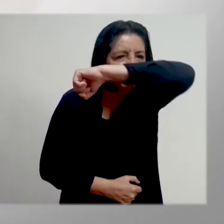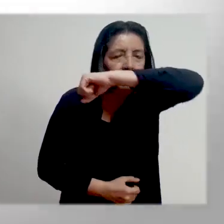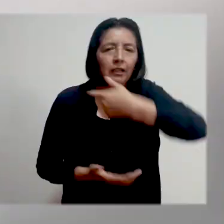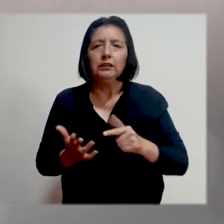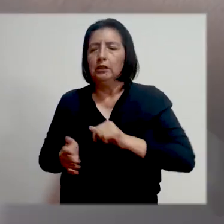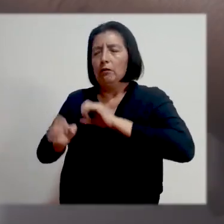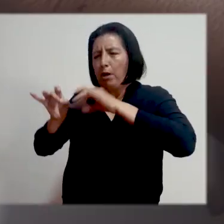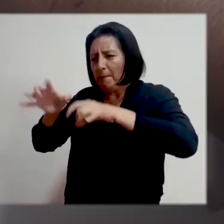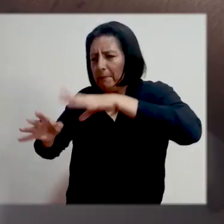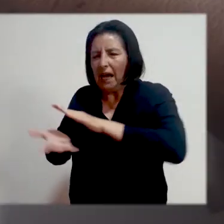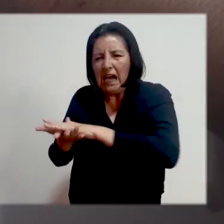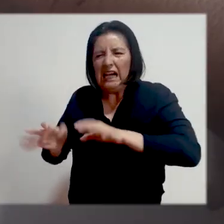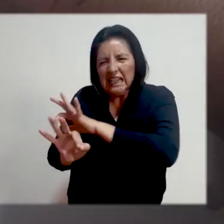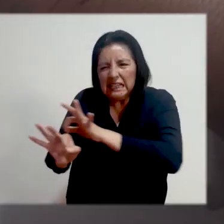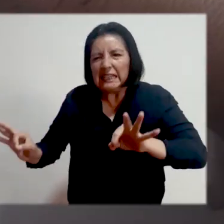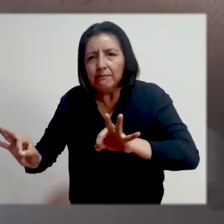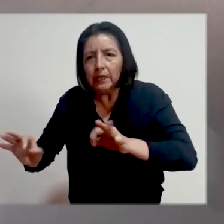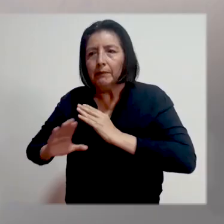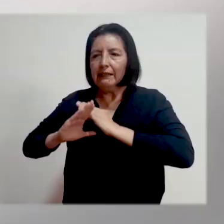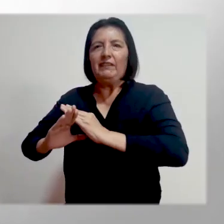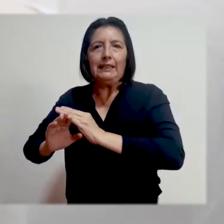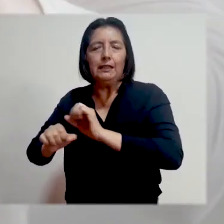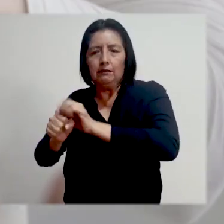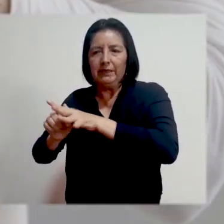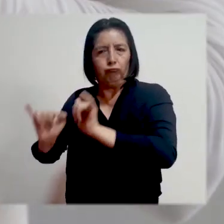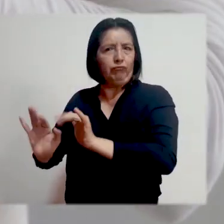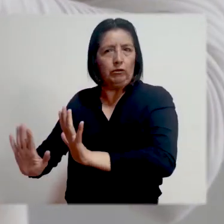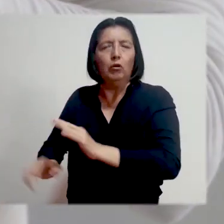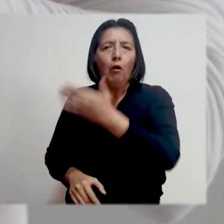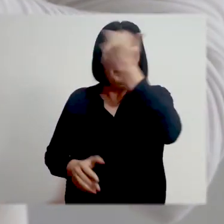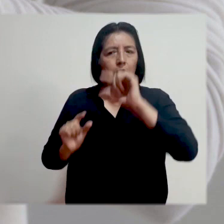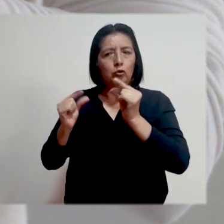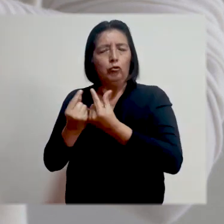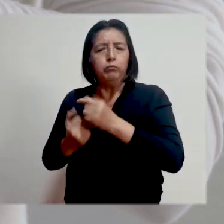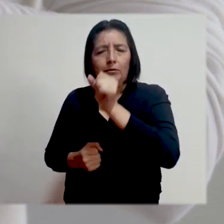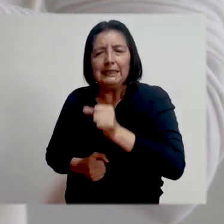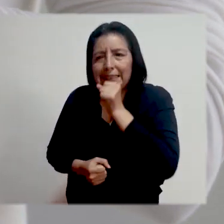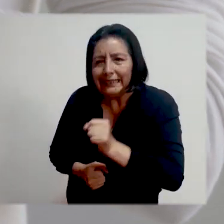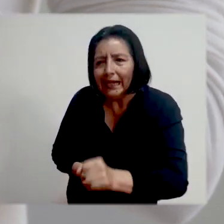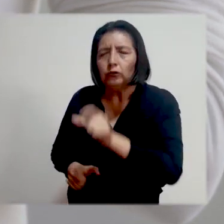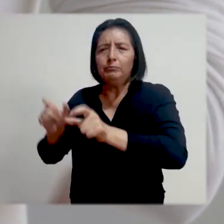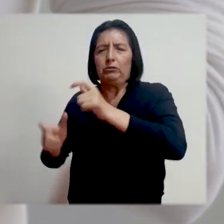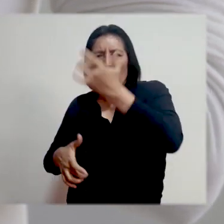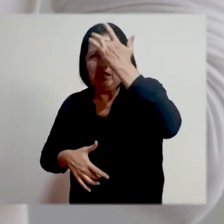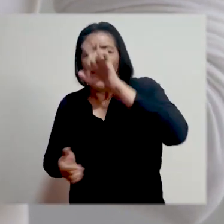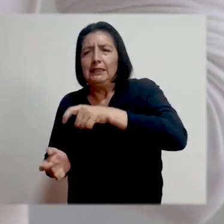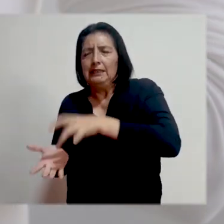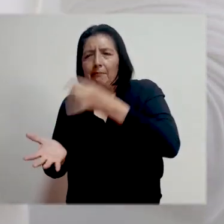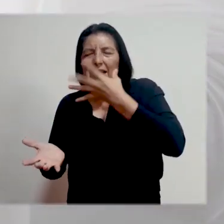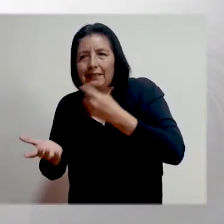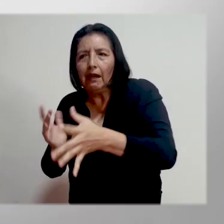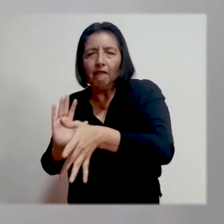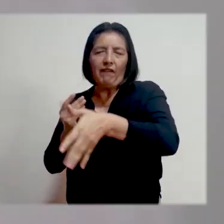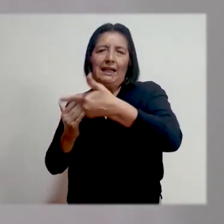estornudar. Limpia las superficies para evitar que el virus se quede. No olvides que los adultos mayores y personas con enfermedades crónicas son los más